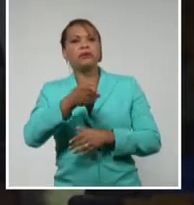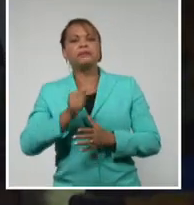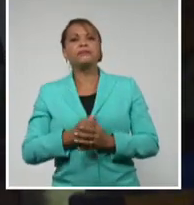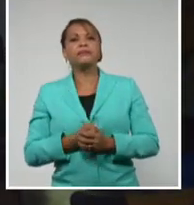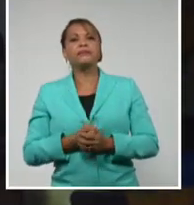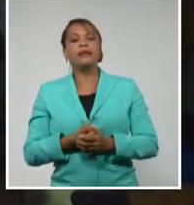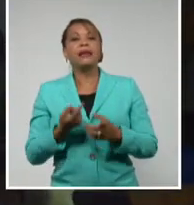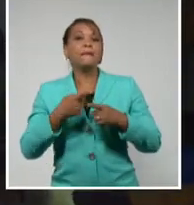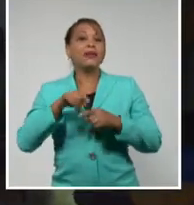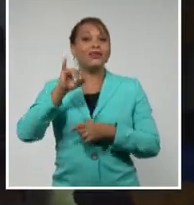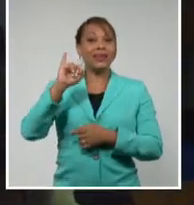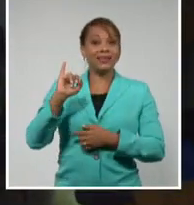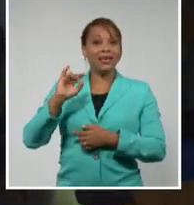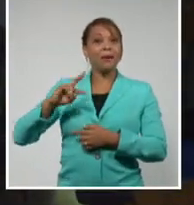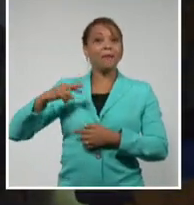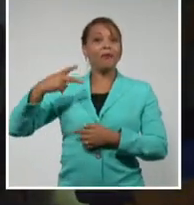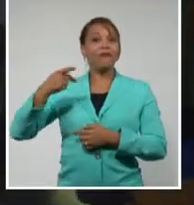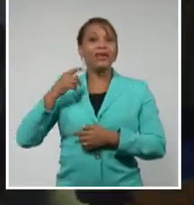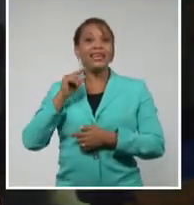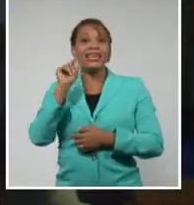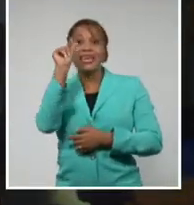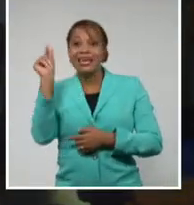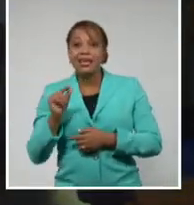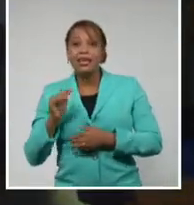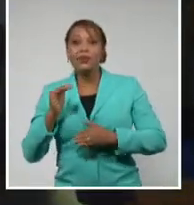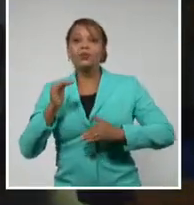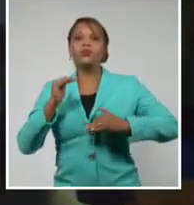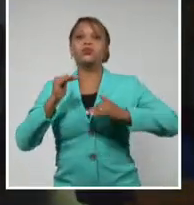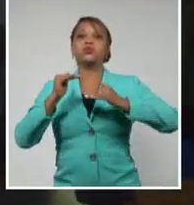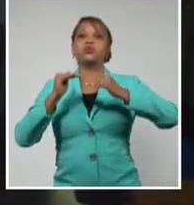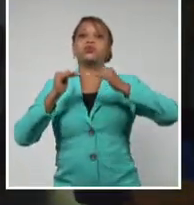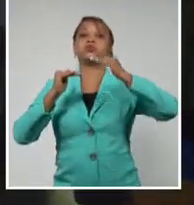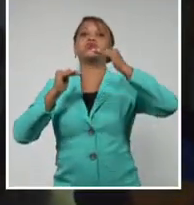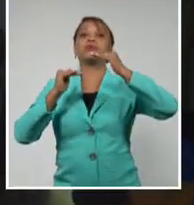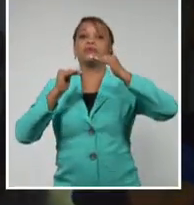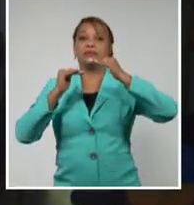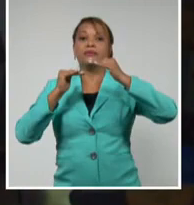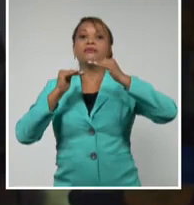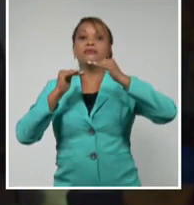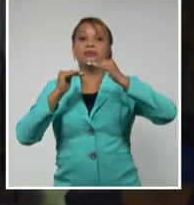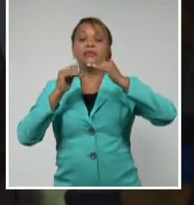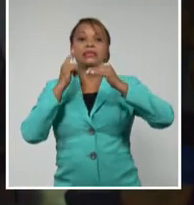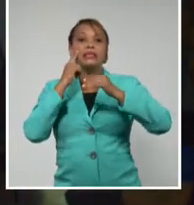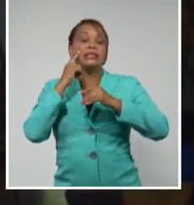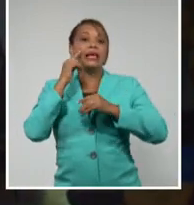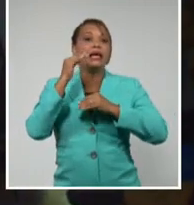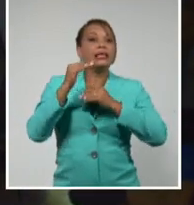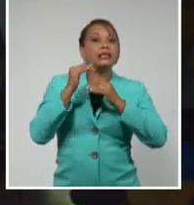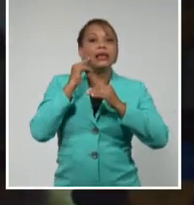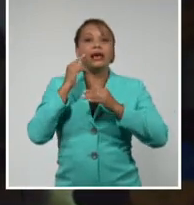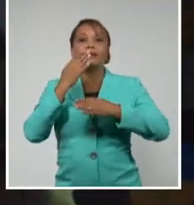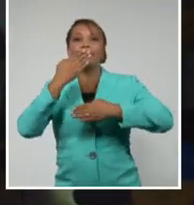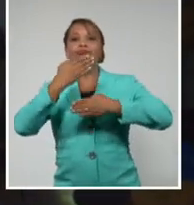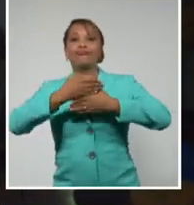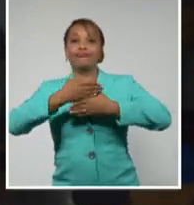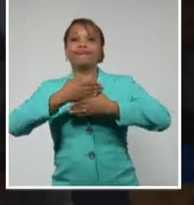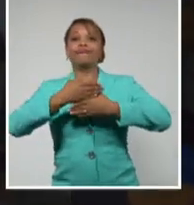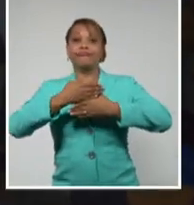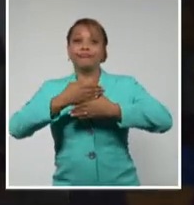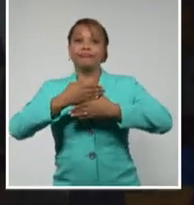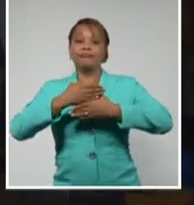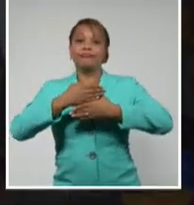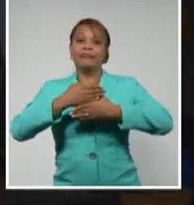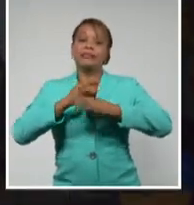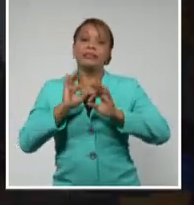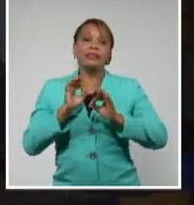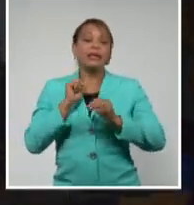pero ya a las 6 volví a ir allí y ya el río estaba ya bastante arriba empecé a marcarlo y lo fui marcando y lo fui marcando hasta que llegó a un límite después